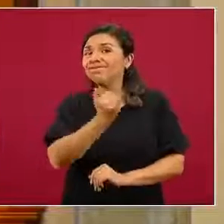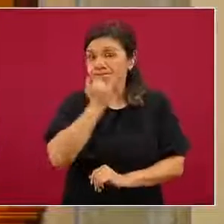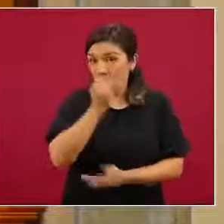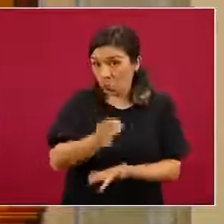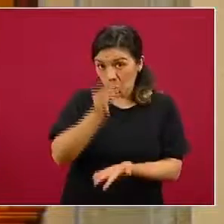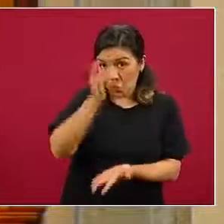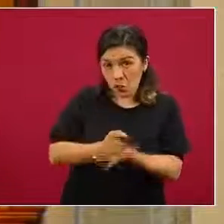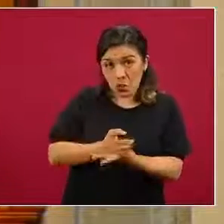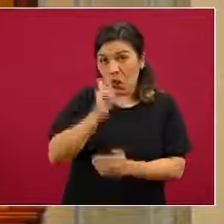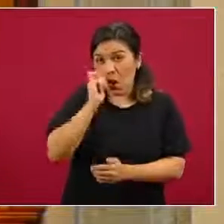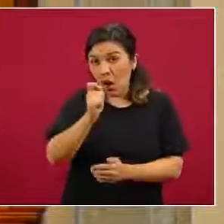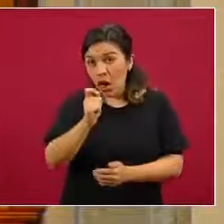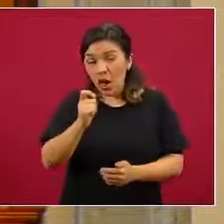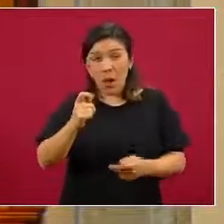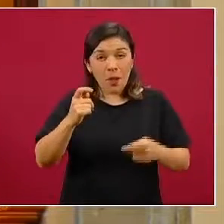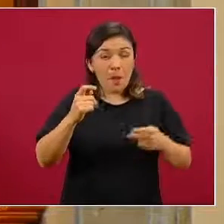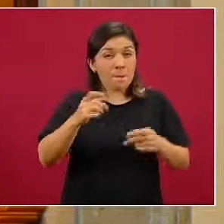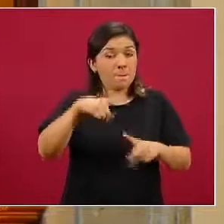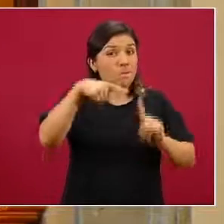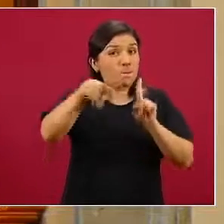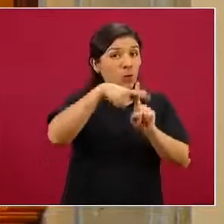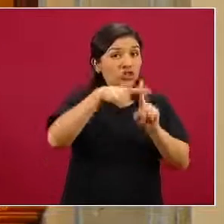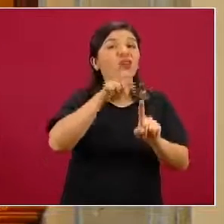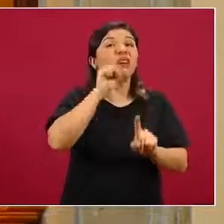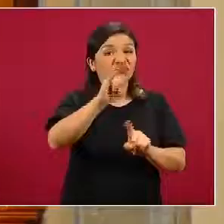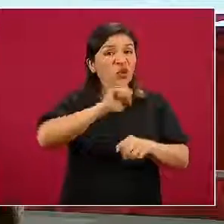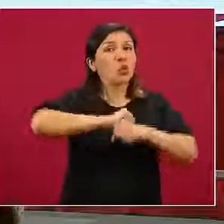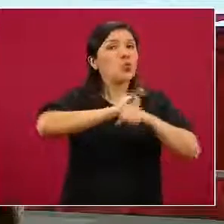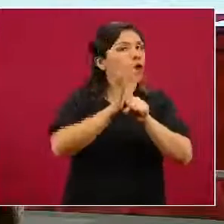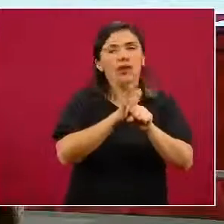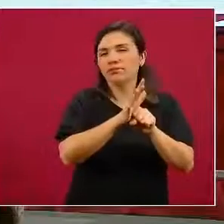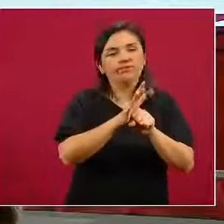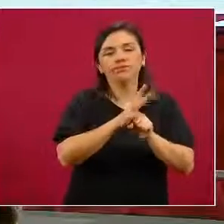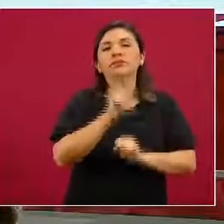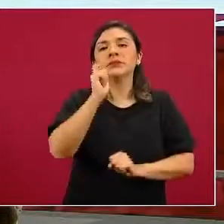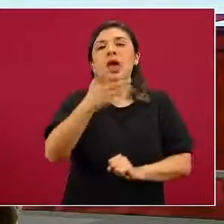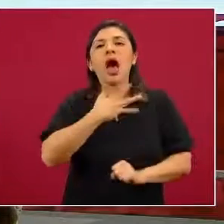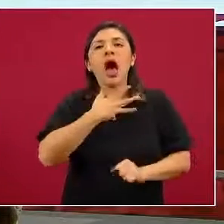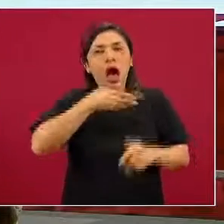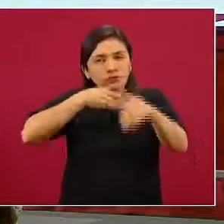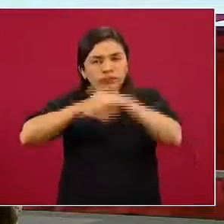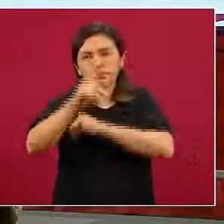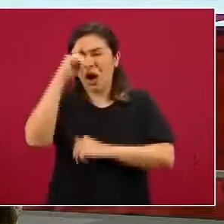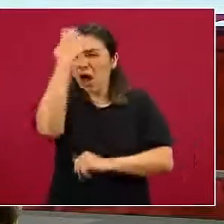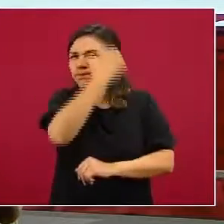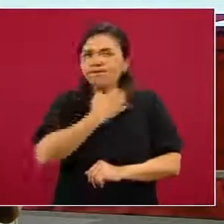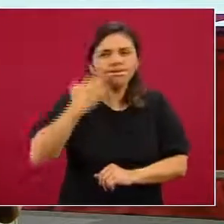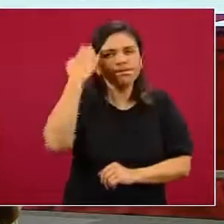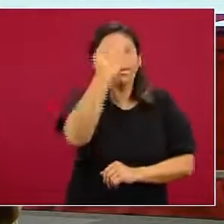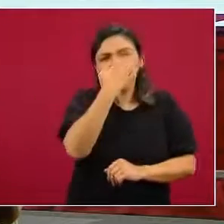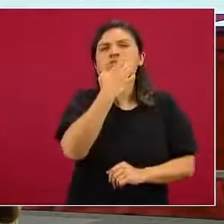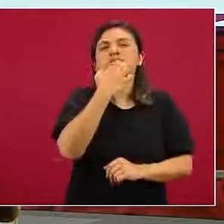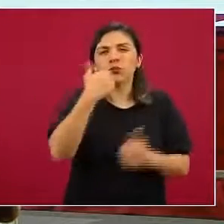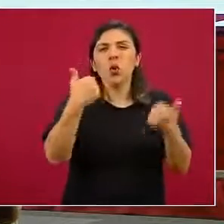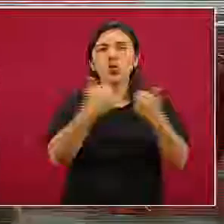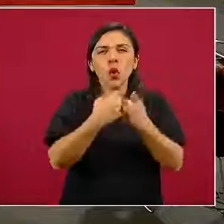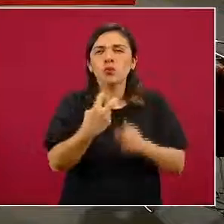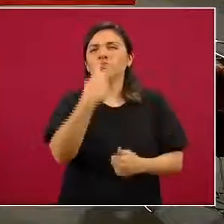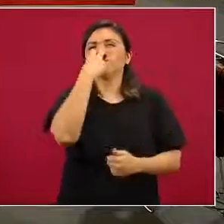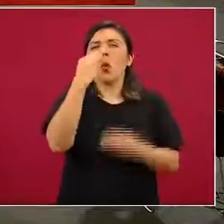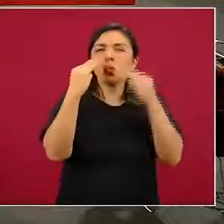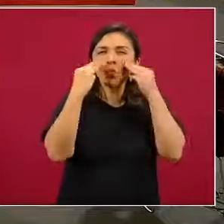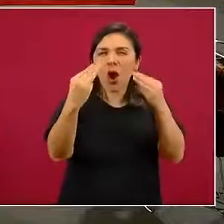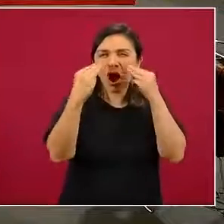solamente de los casos confirmados, que lógicamente ingresaron al protocolo y se les tomó una